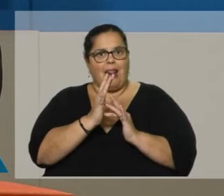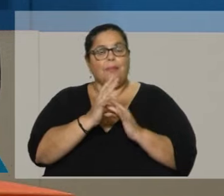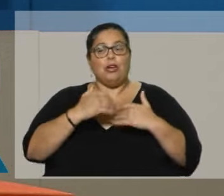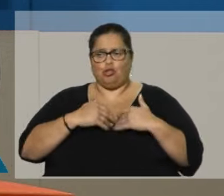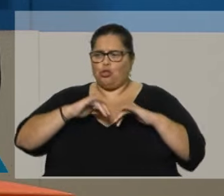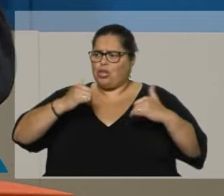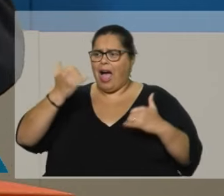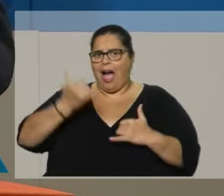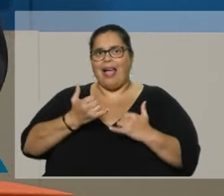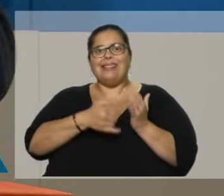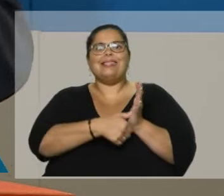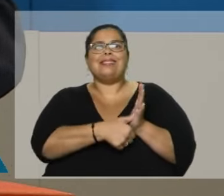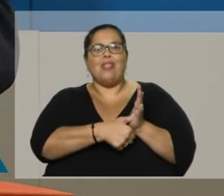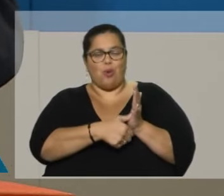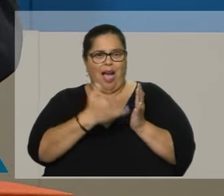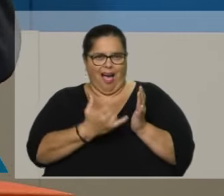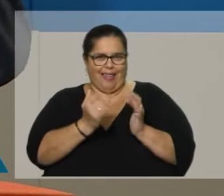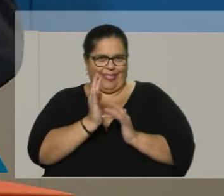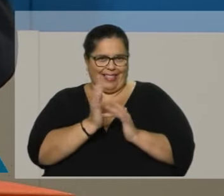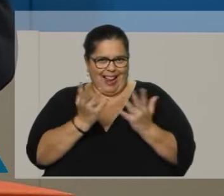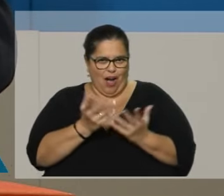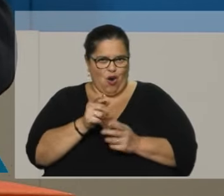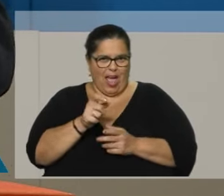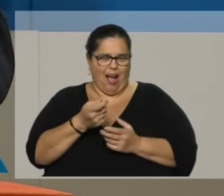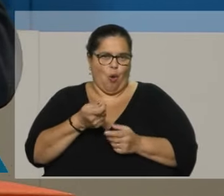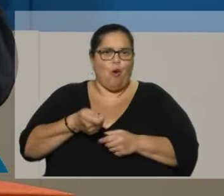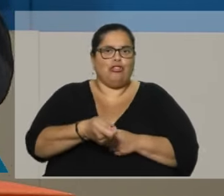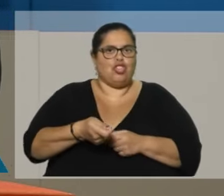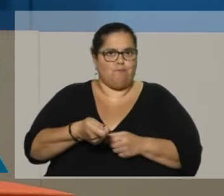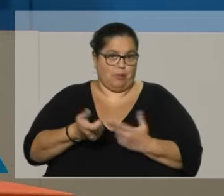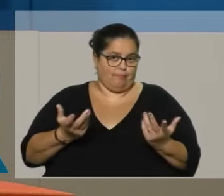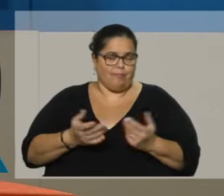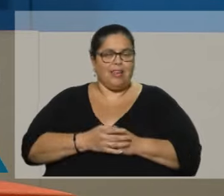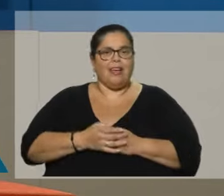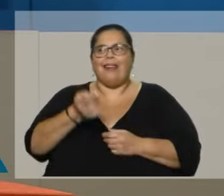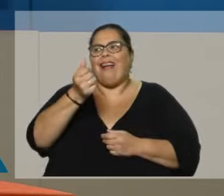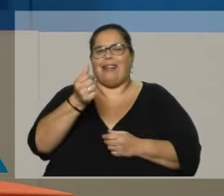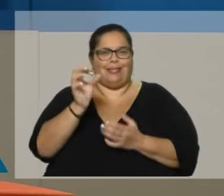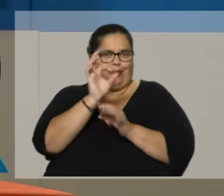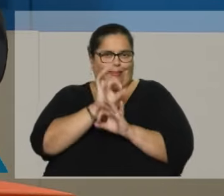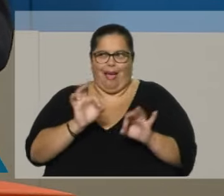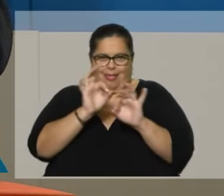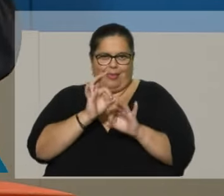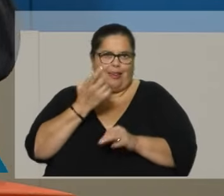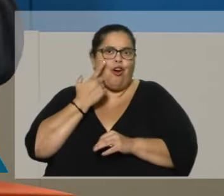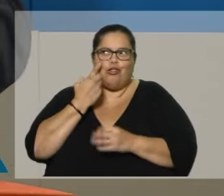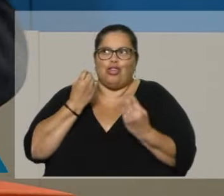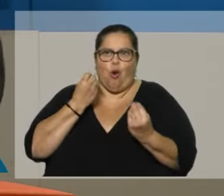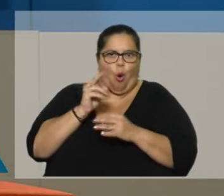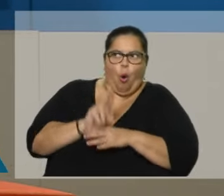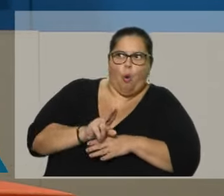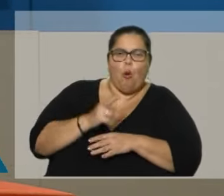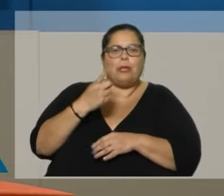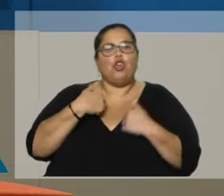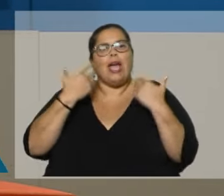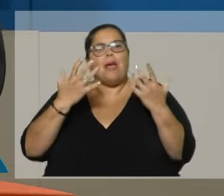cédula con el chip, que realmente en la práctica casi nadie utiliza. Lo que queremos es que todos los